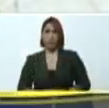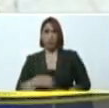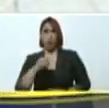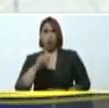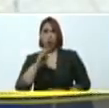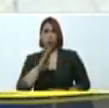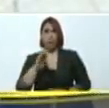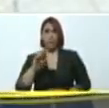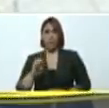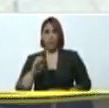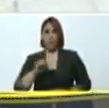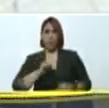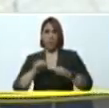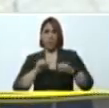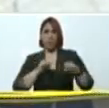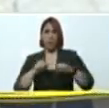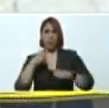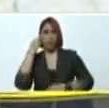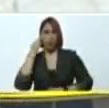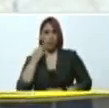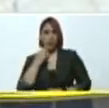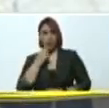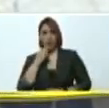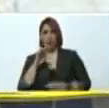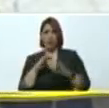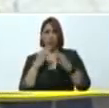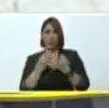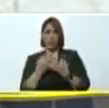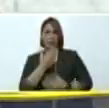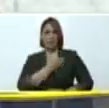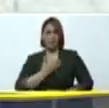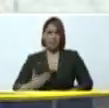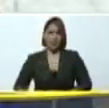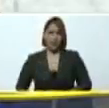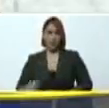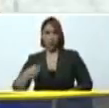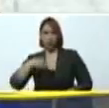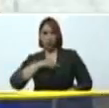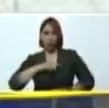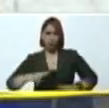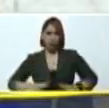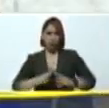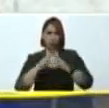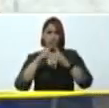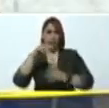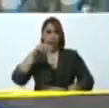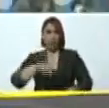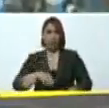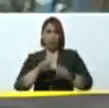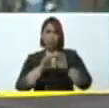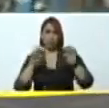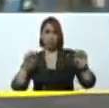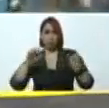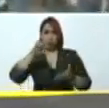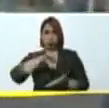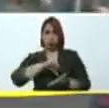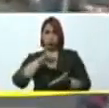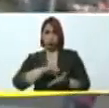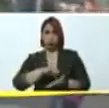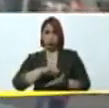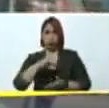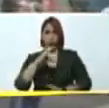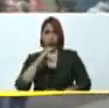Bolivariano de Familia y Fede. Presidente, nos encontramos desde el Complejo Educativo Agustín